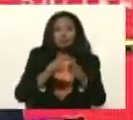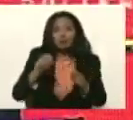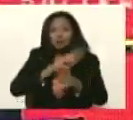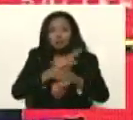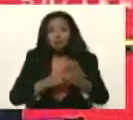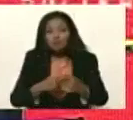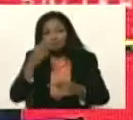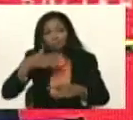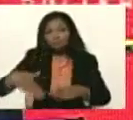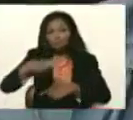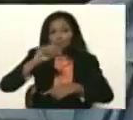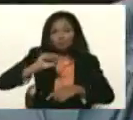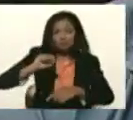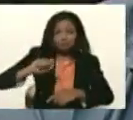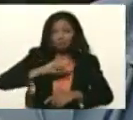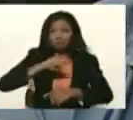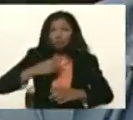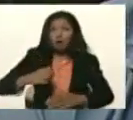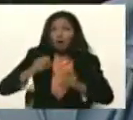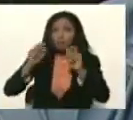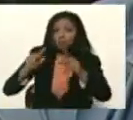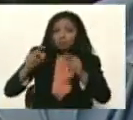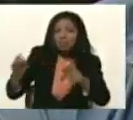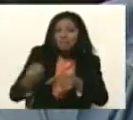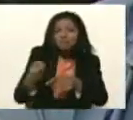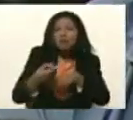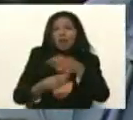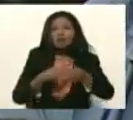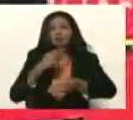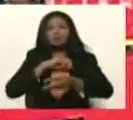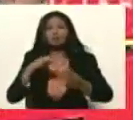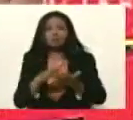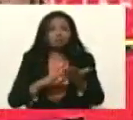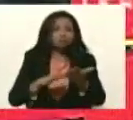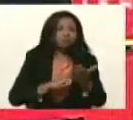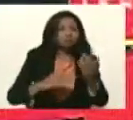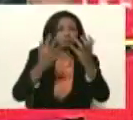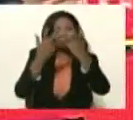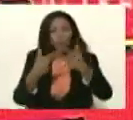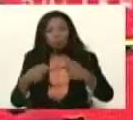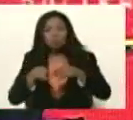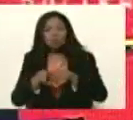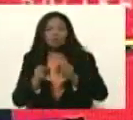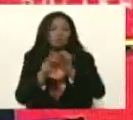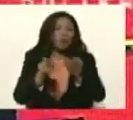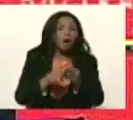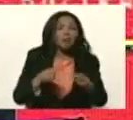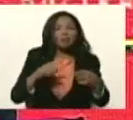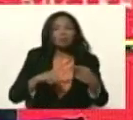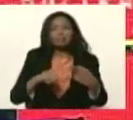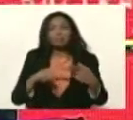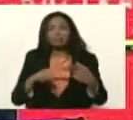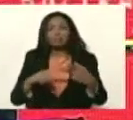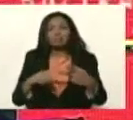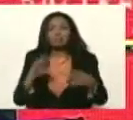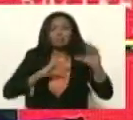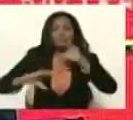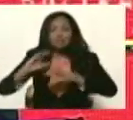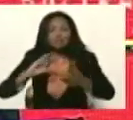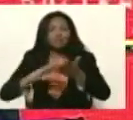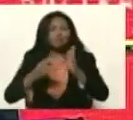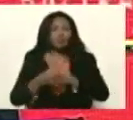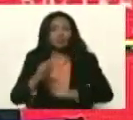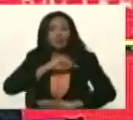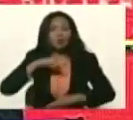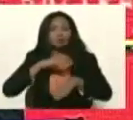ejemplo, qué oportunidades hay, para recuperar, industrias, empresas, con ciencia y tecnología, y nuestra